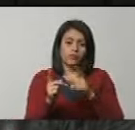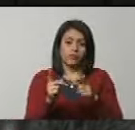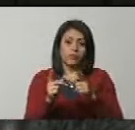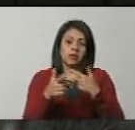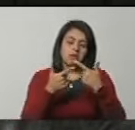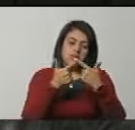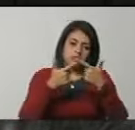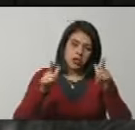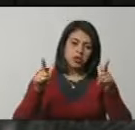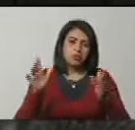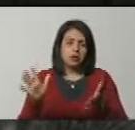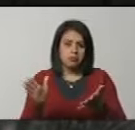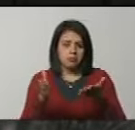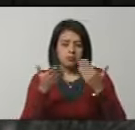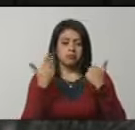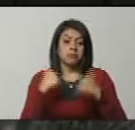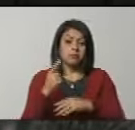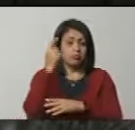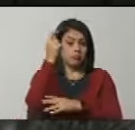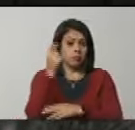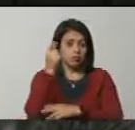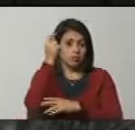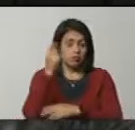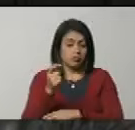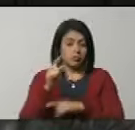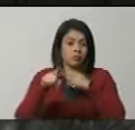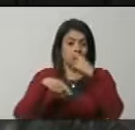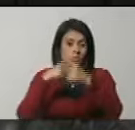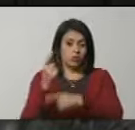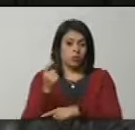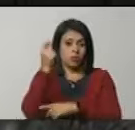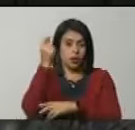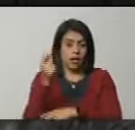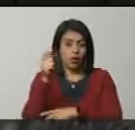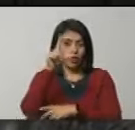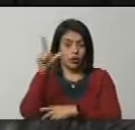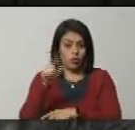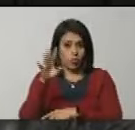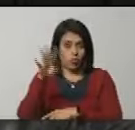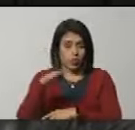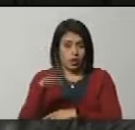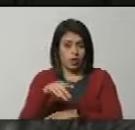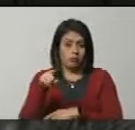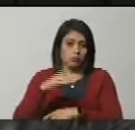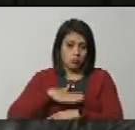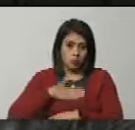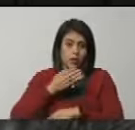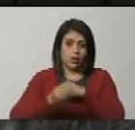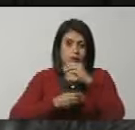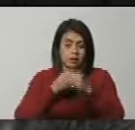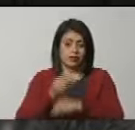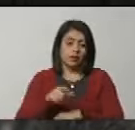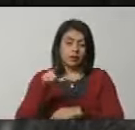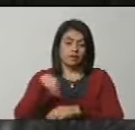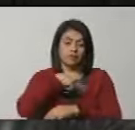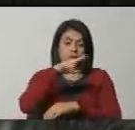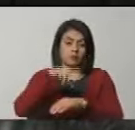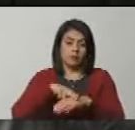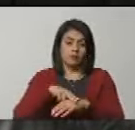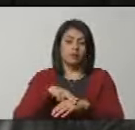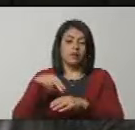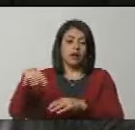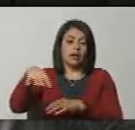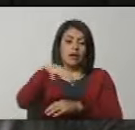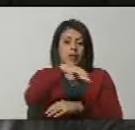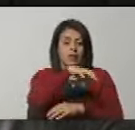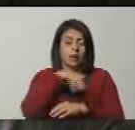libertad al legislador, al próximo legislador, le dejamos esta posibilidad al legislador nacional y al legislador